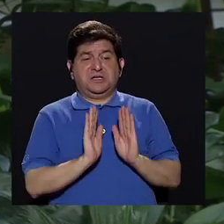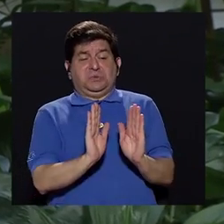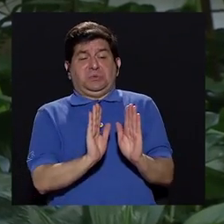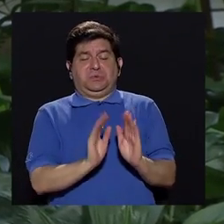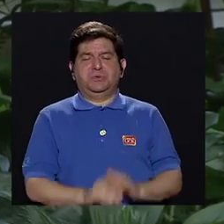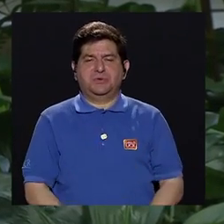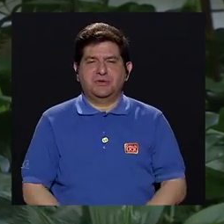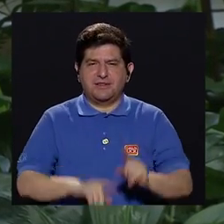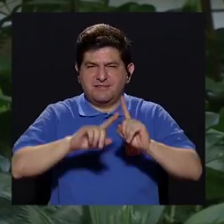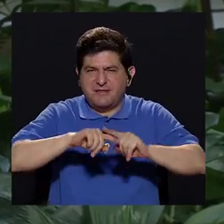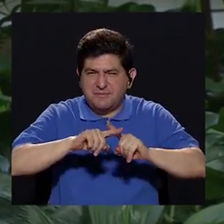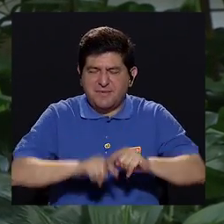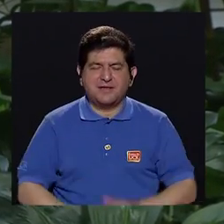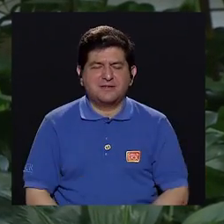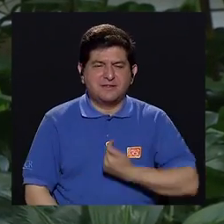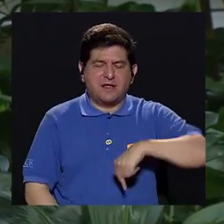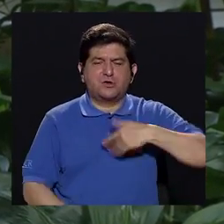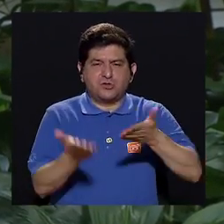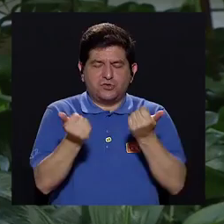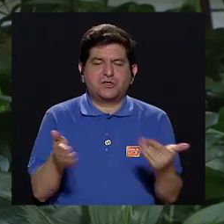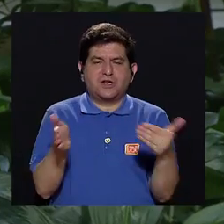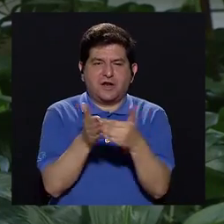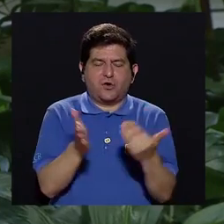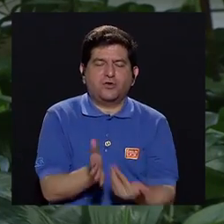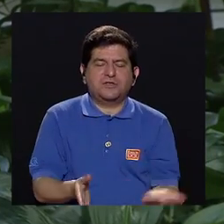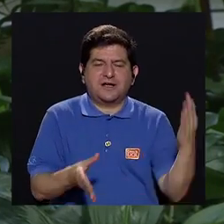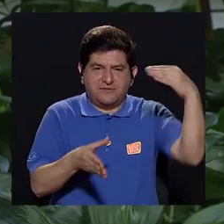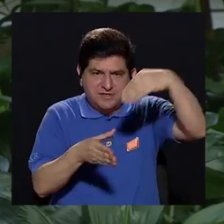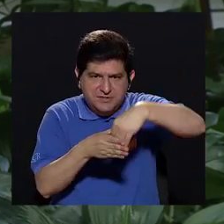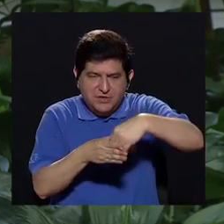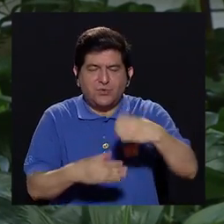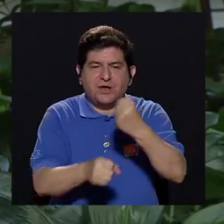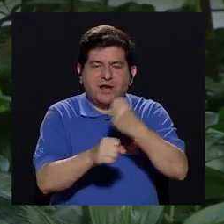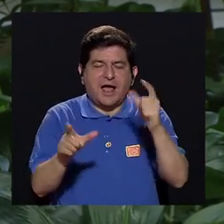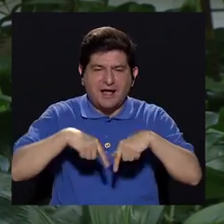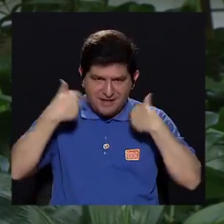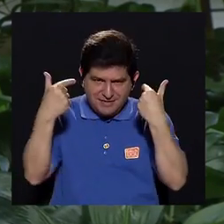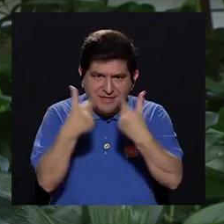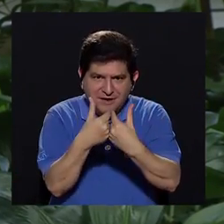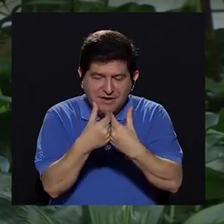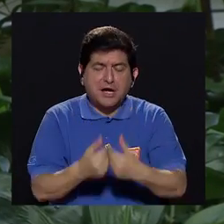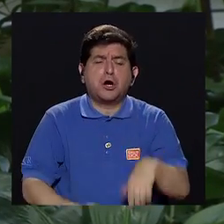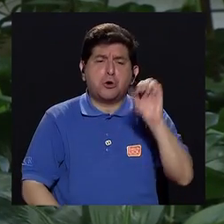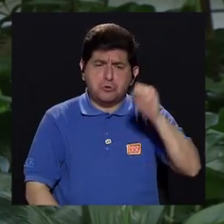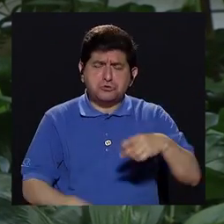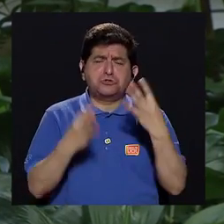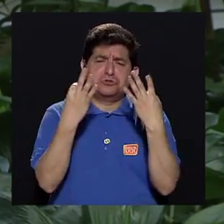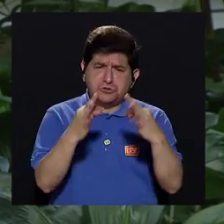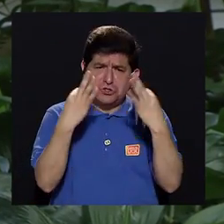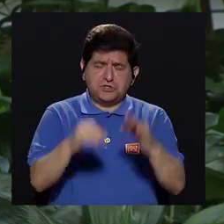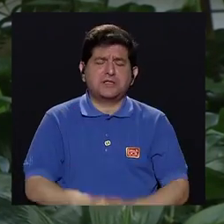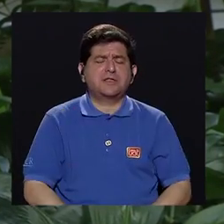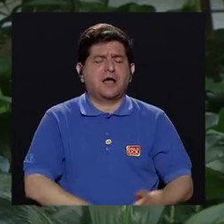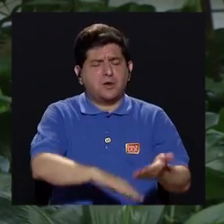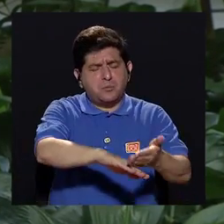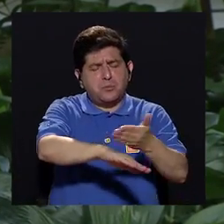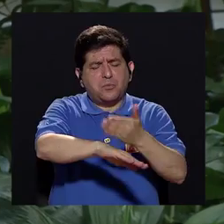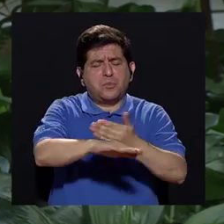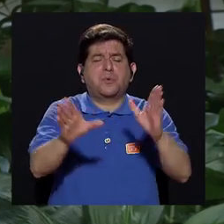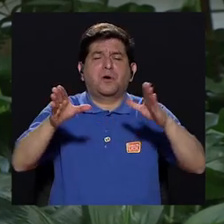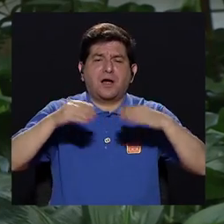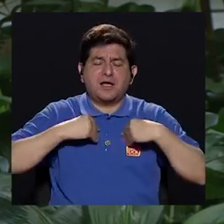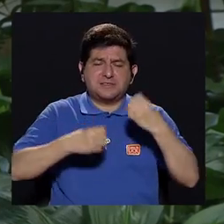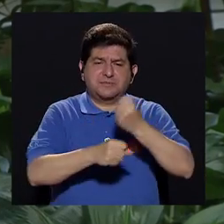todo va a depender de si más bien lo que buscamos es que se vuelva a integrar al trabajo en grupo entonces sí se busca que vaya poco a poco